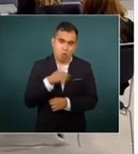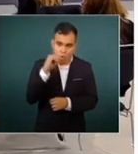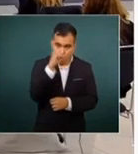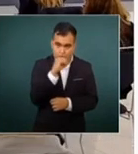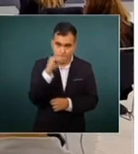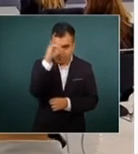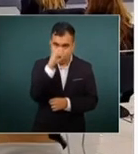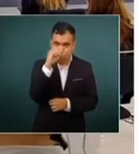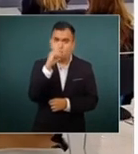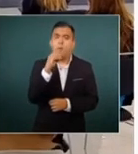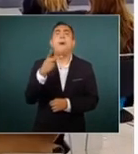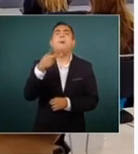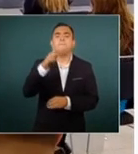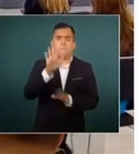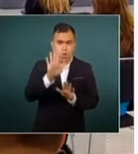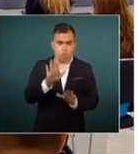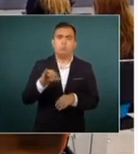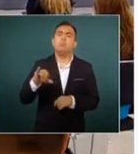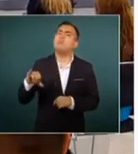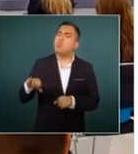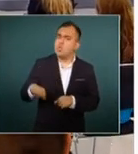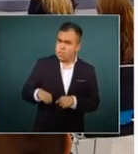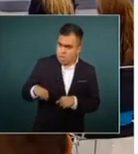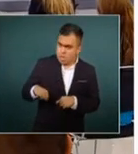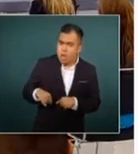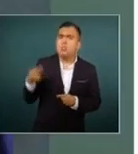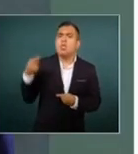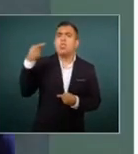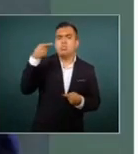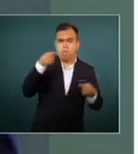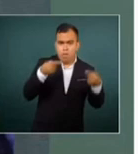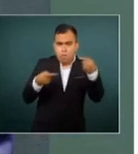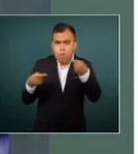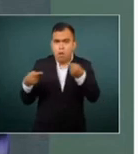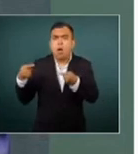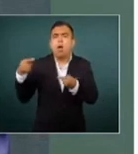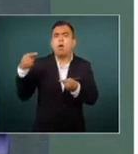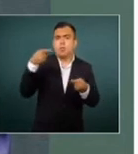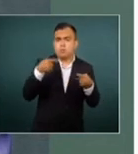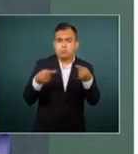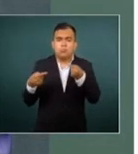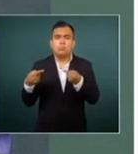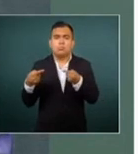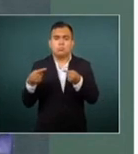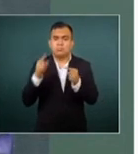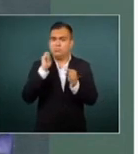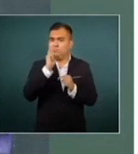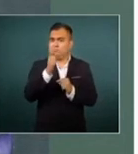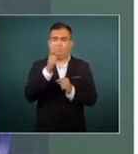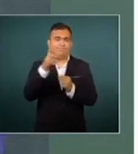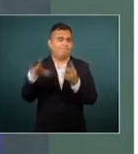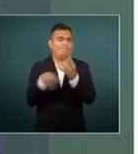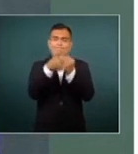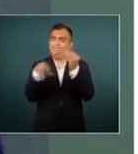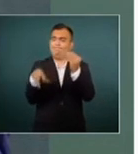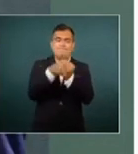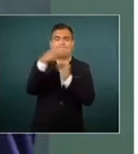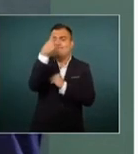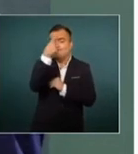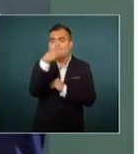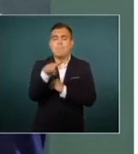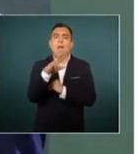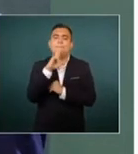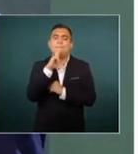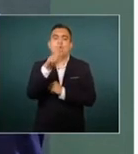interesante el debate es consustancial a la democracia entonces si